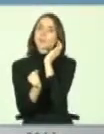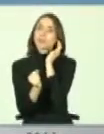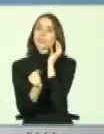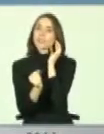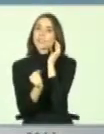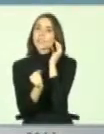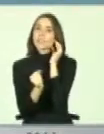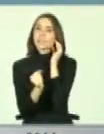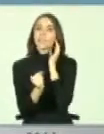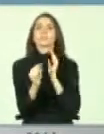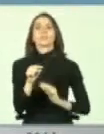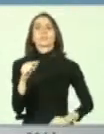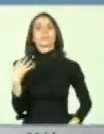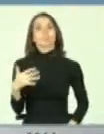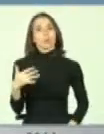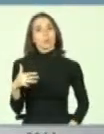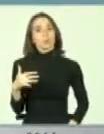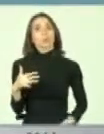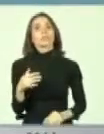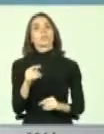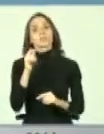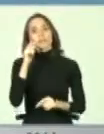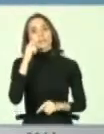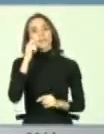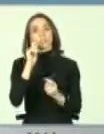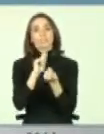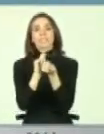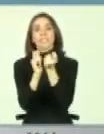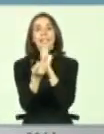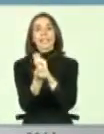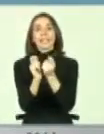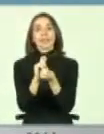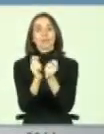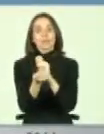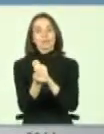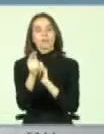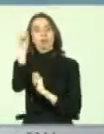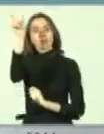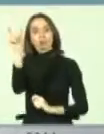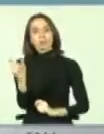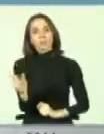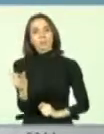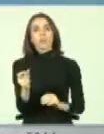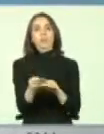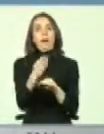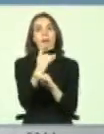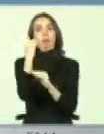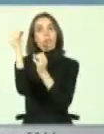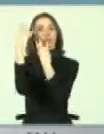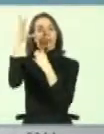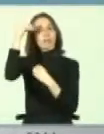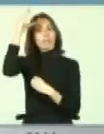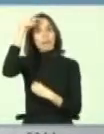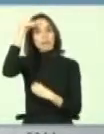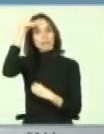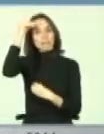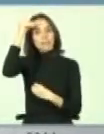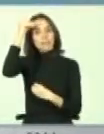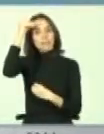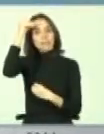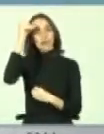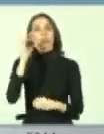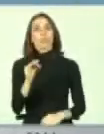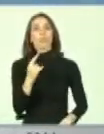porque yo he visto lo que significa el cambio para una persona que previa capacitación, capacitación además que